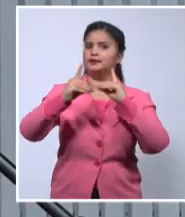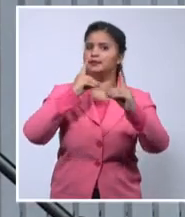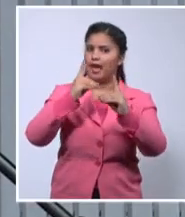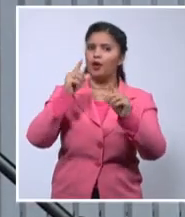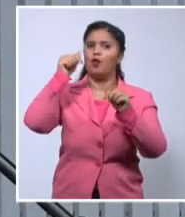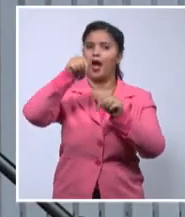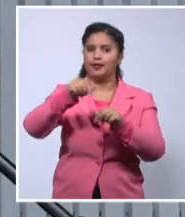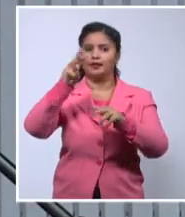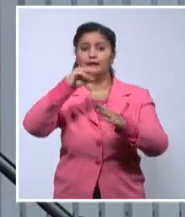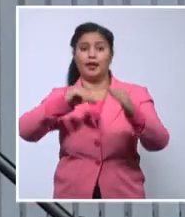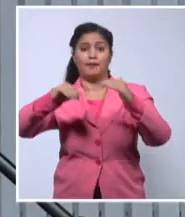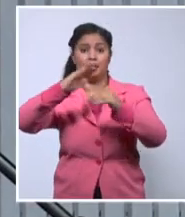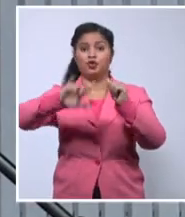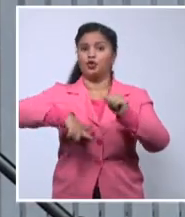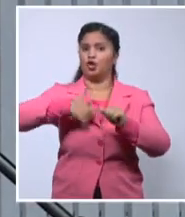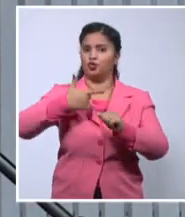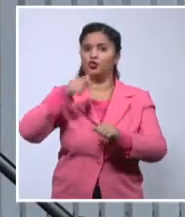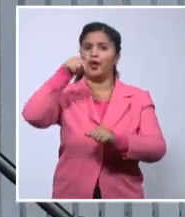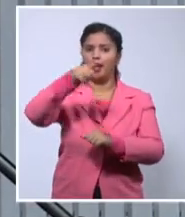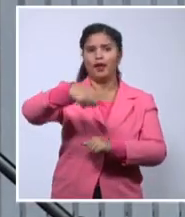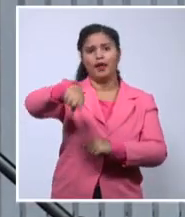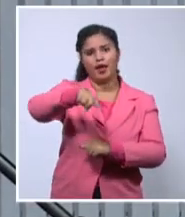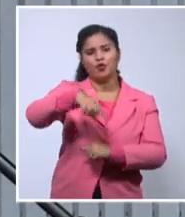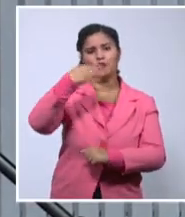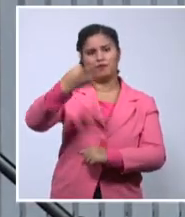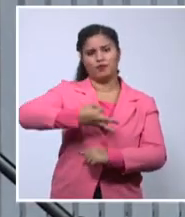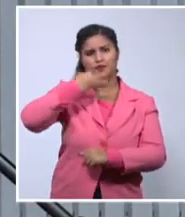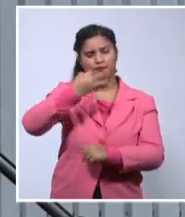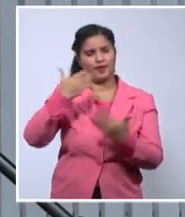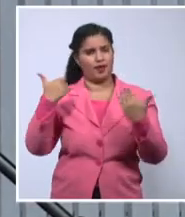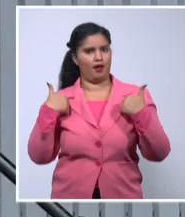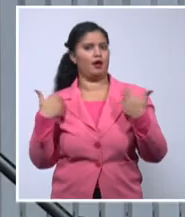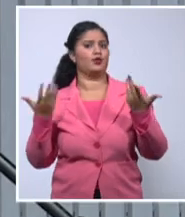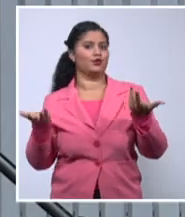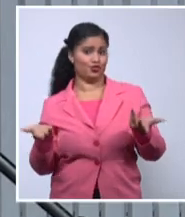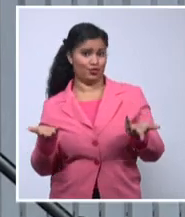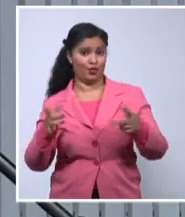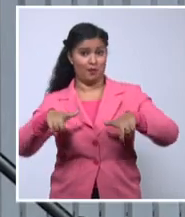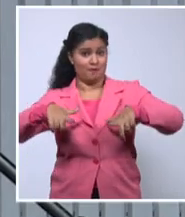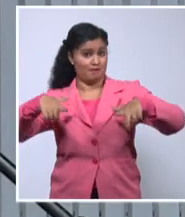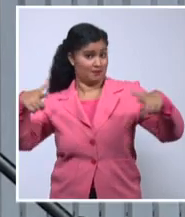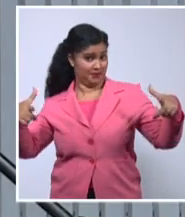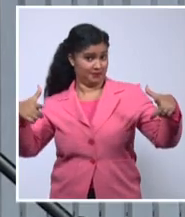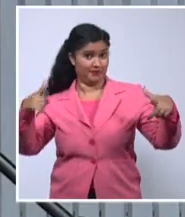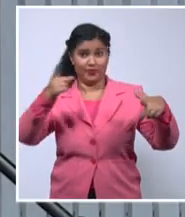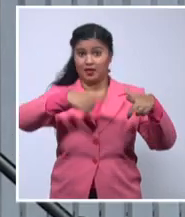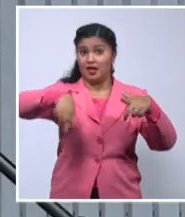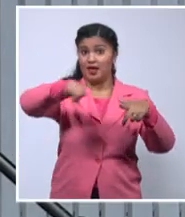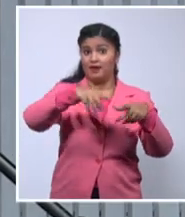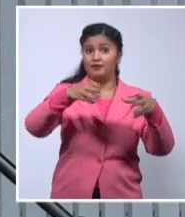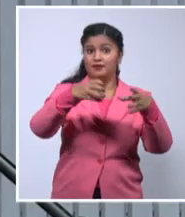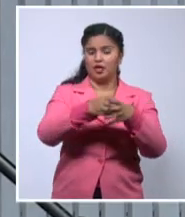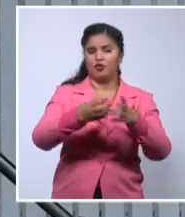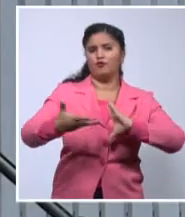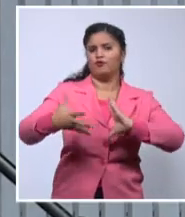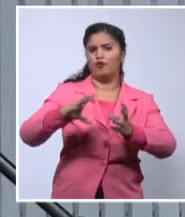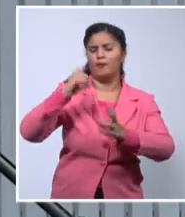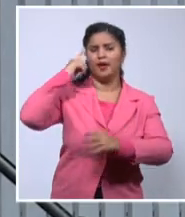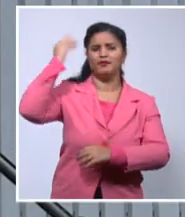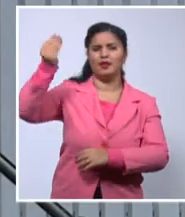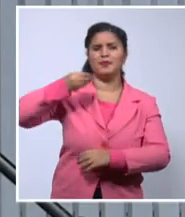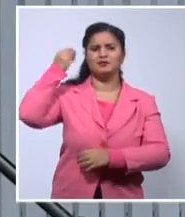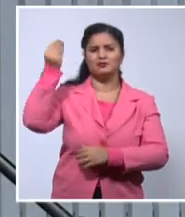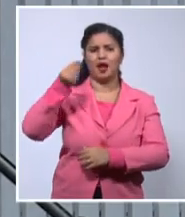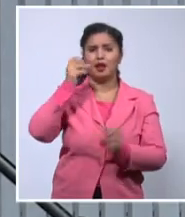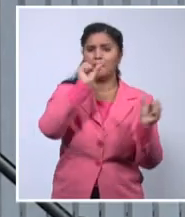nosotros vinimos a hablar con nuestro dirigente, con nuestro jefe. Hay una gran población de artistas que tienen una manera de pensar, y hay otra gran